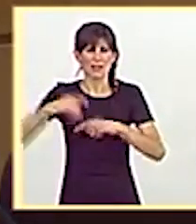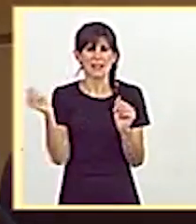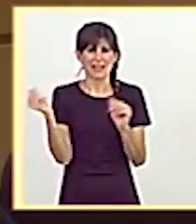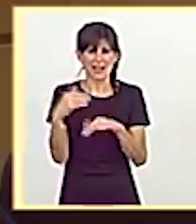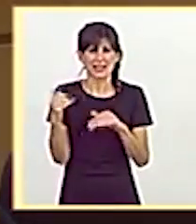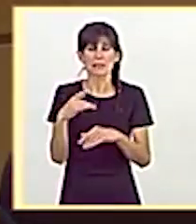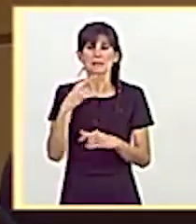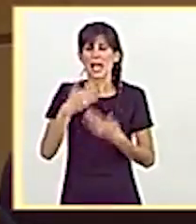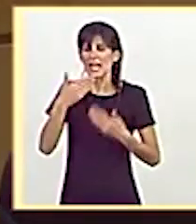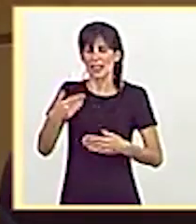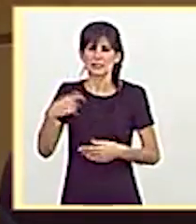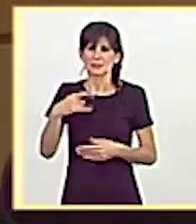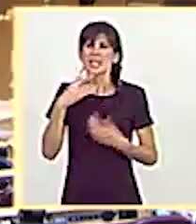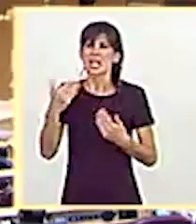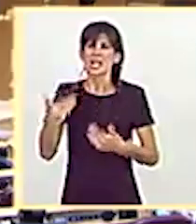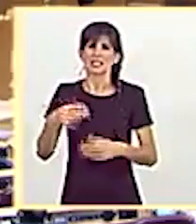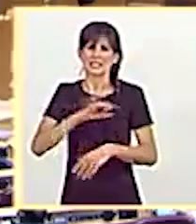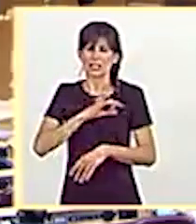especialmente con…